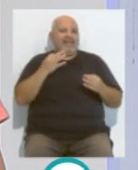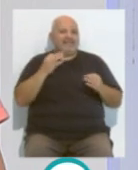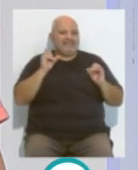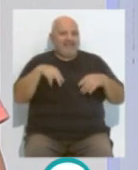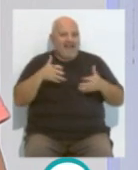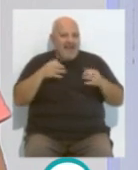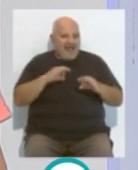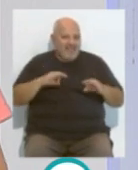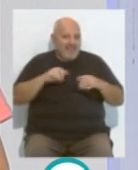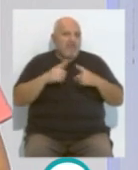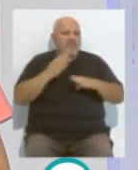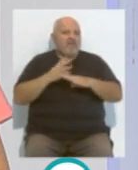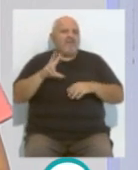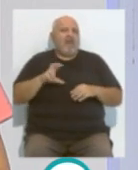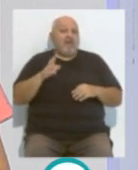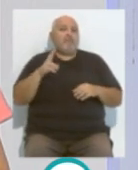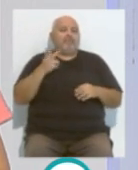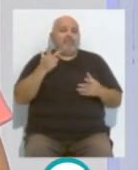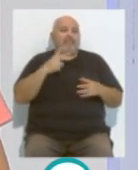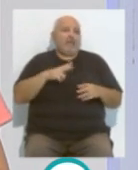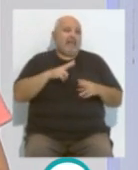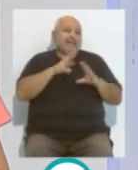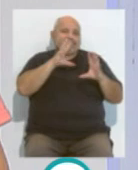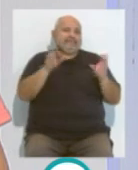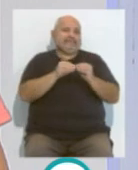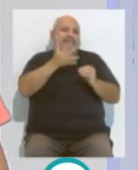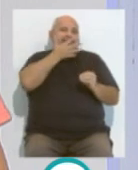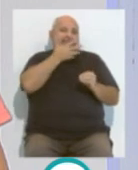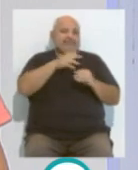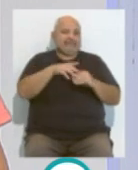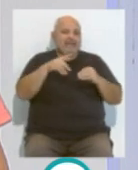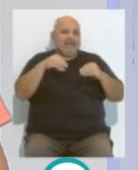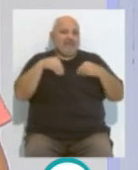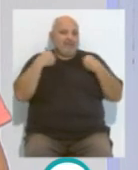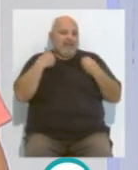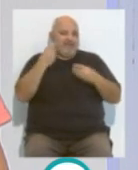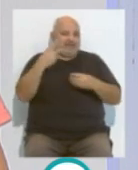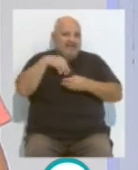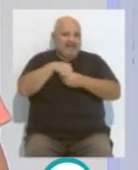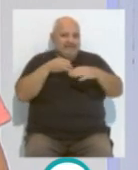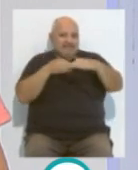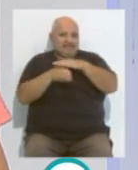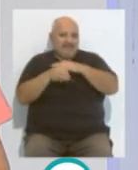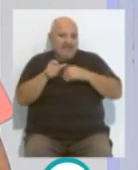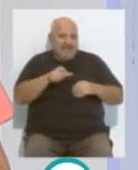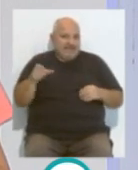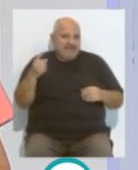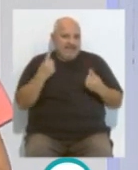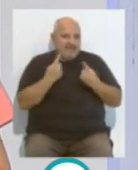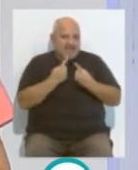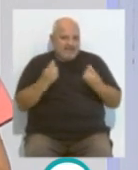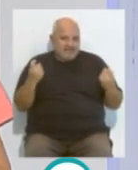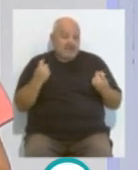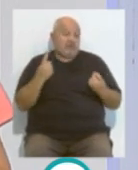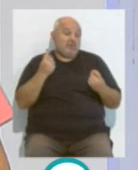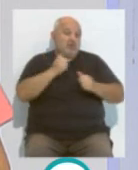cosas, pero sí, la deuda está ahí. Bueno, esperemos disfrutarlo doblemente esta temporada y bueno,